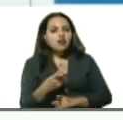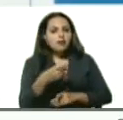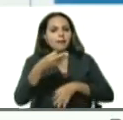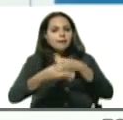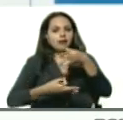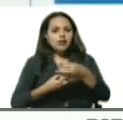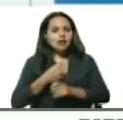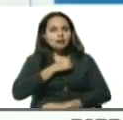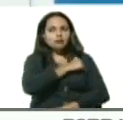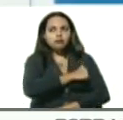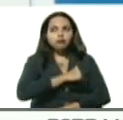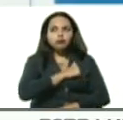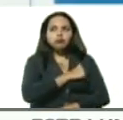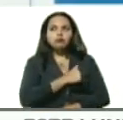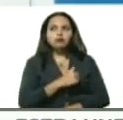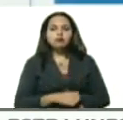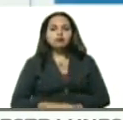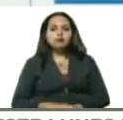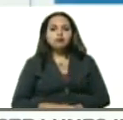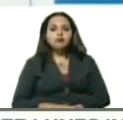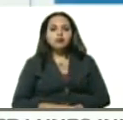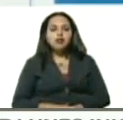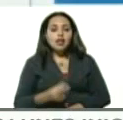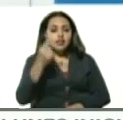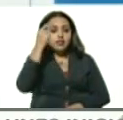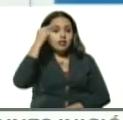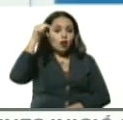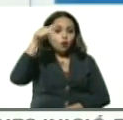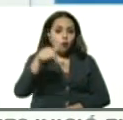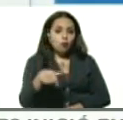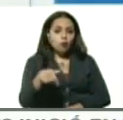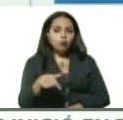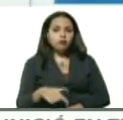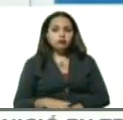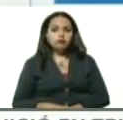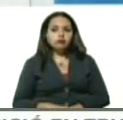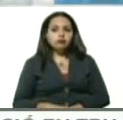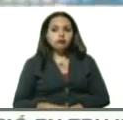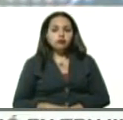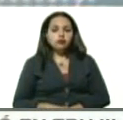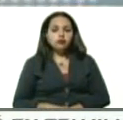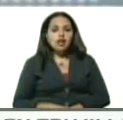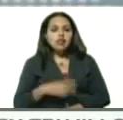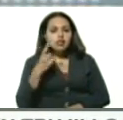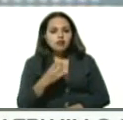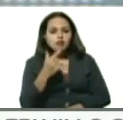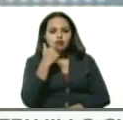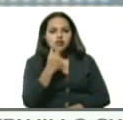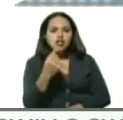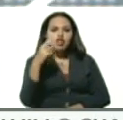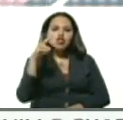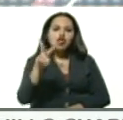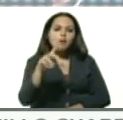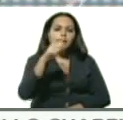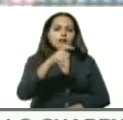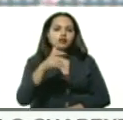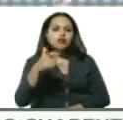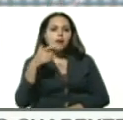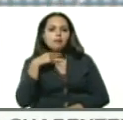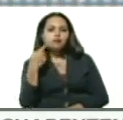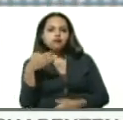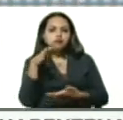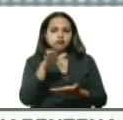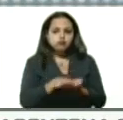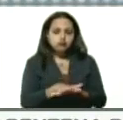lamentablemente también, que el día de hoy debemos reportar dos nuevos fallecidos, víctimas